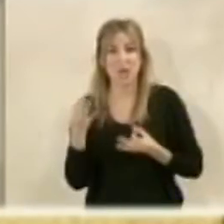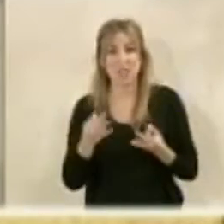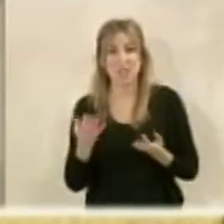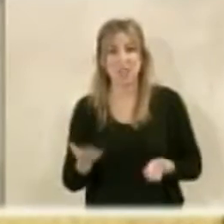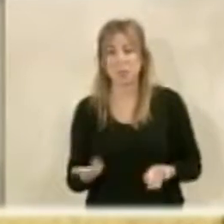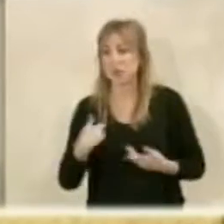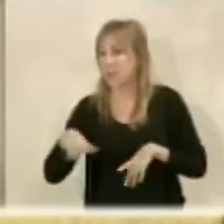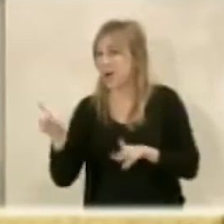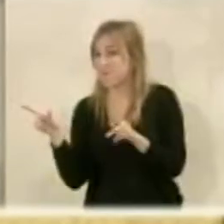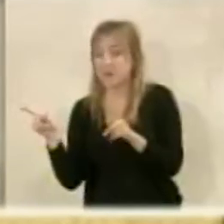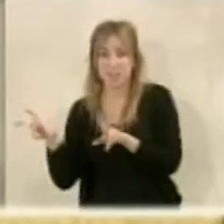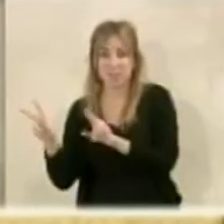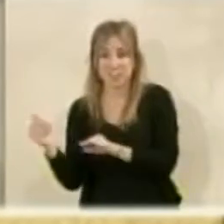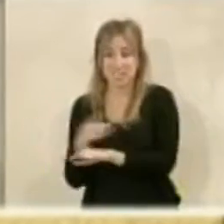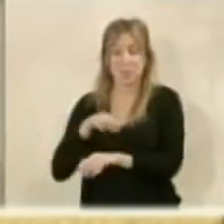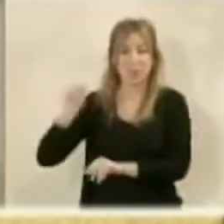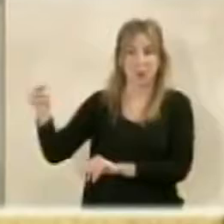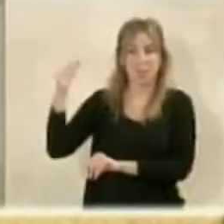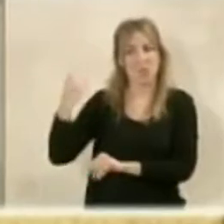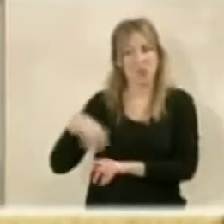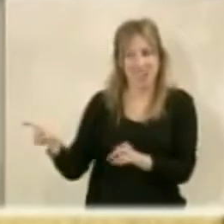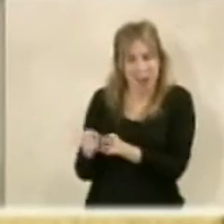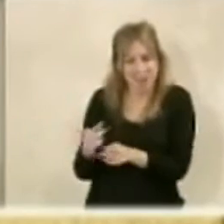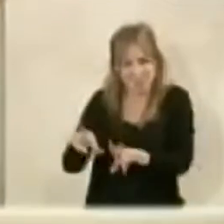acuerdo. Y termino, señor alcalde, que me está mirando usted ya mal.